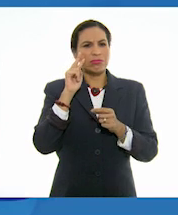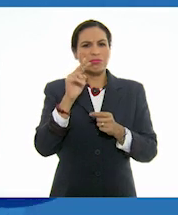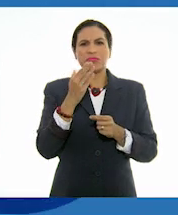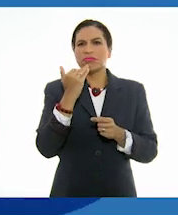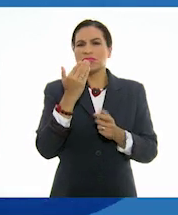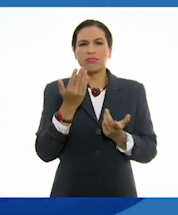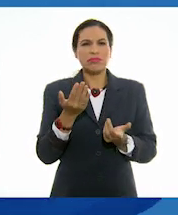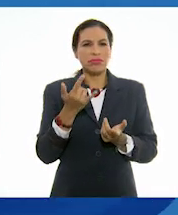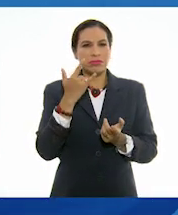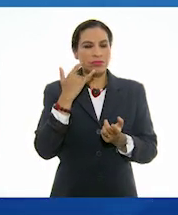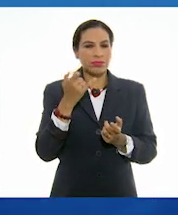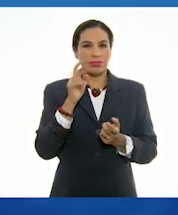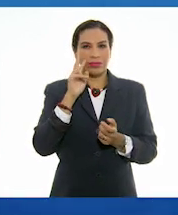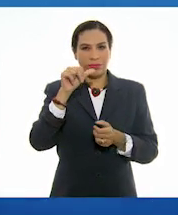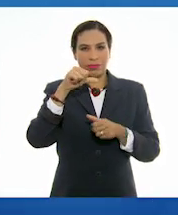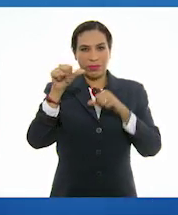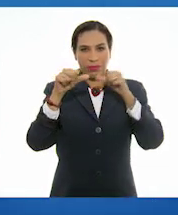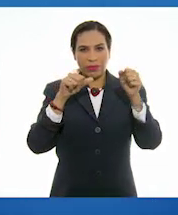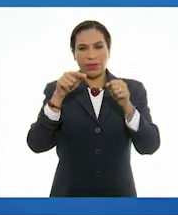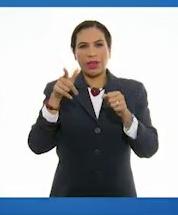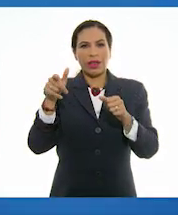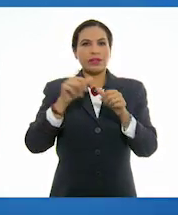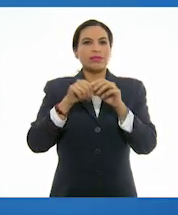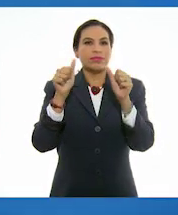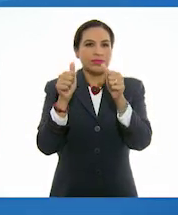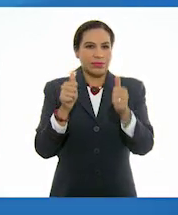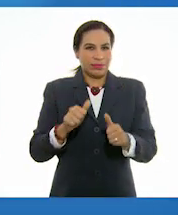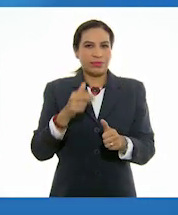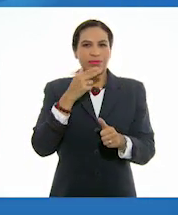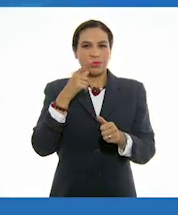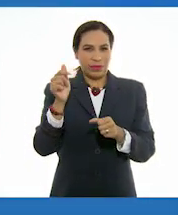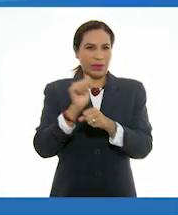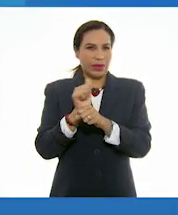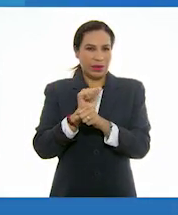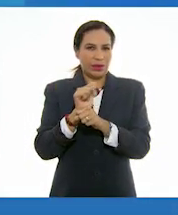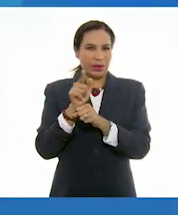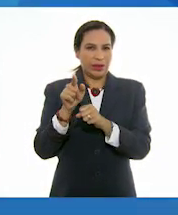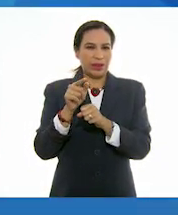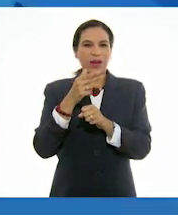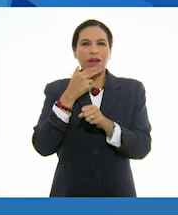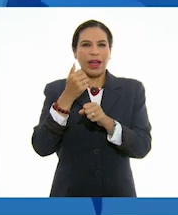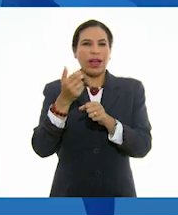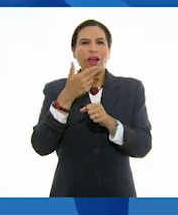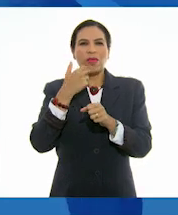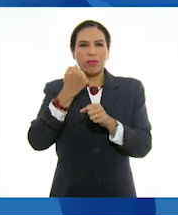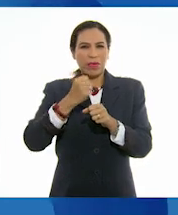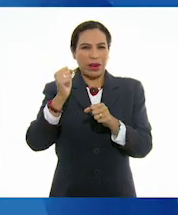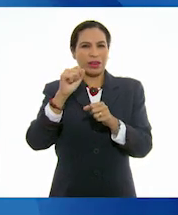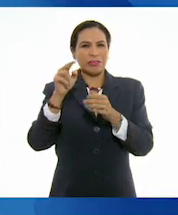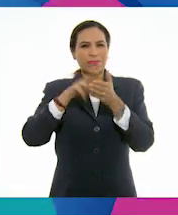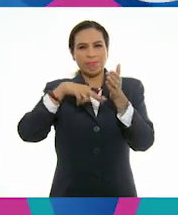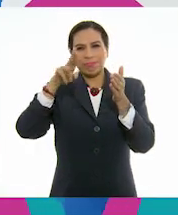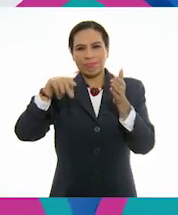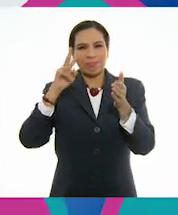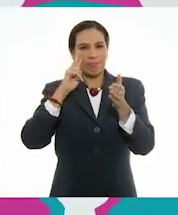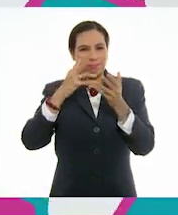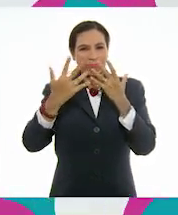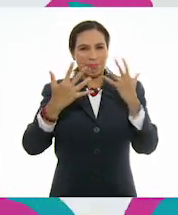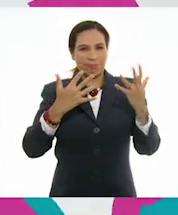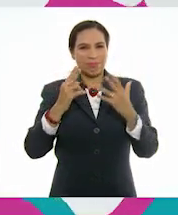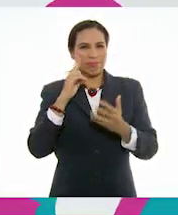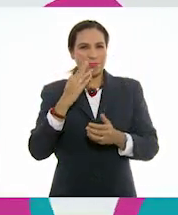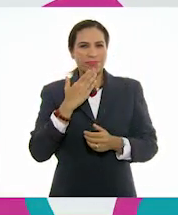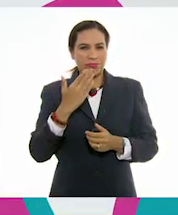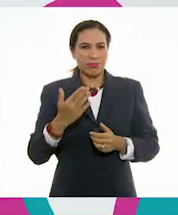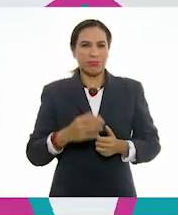destacaría eso que quiere el artista que la gente observe de su rostro. razón. Y bueno, la mirada